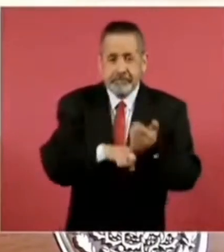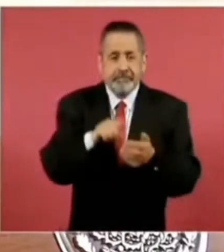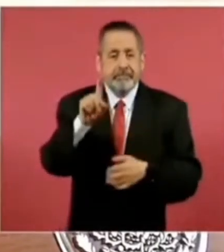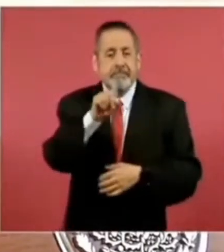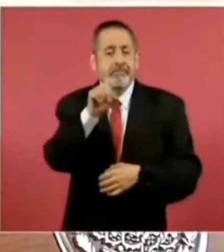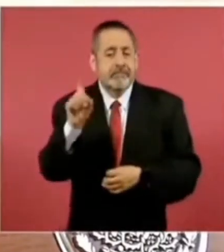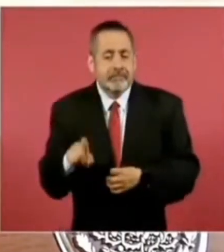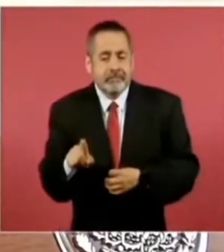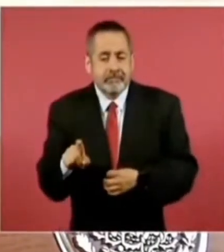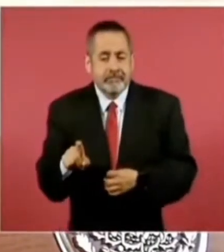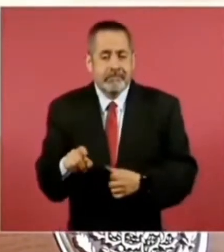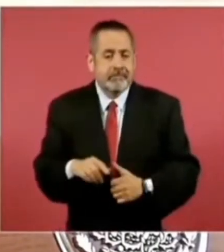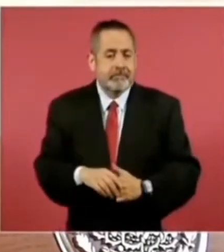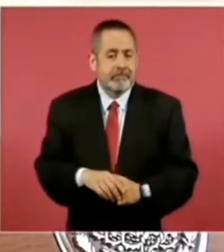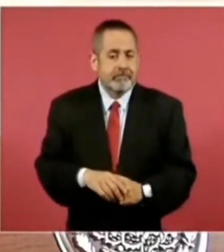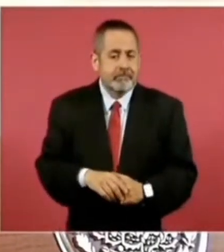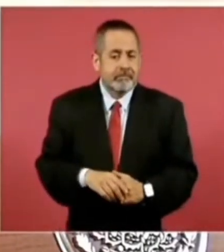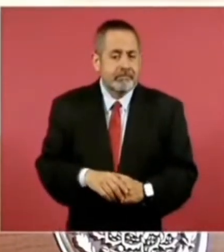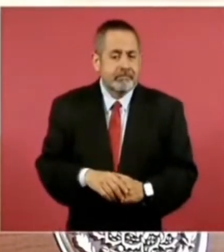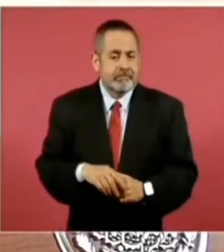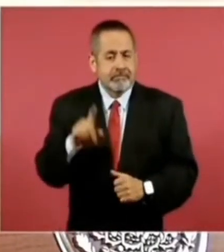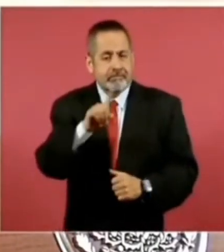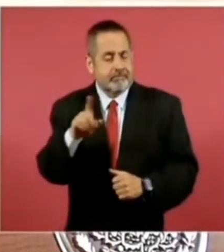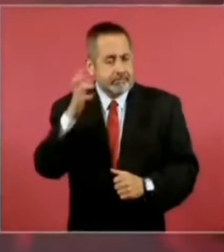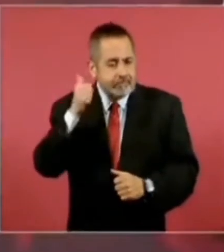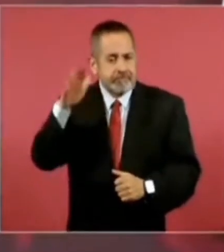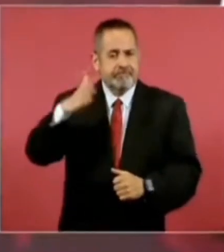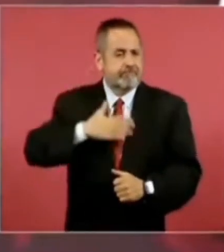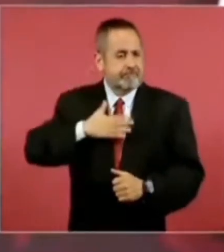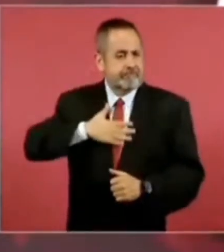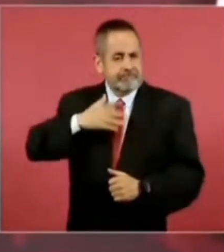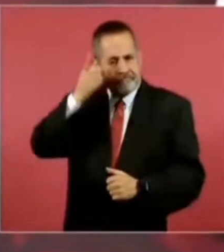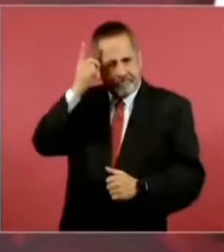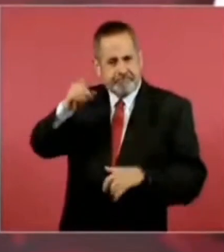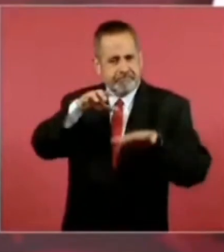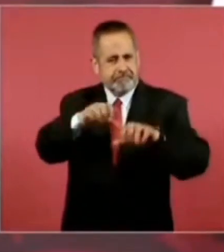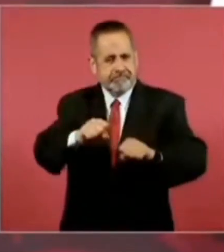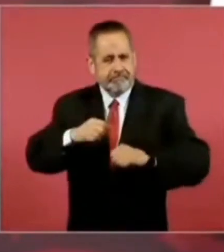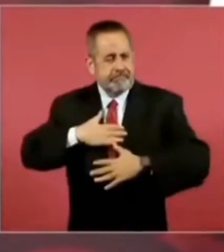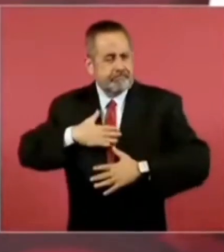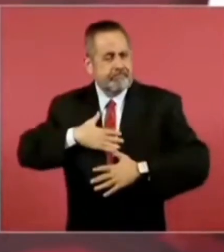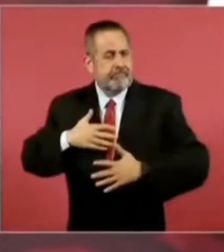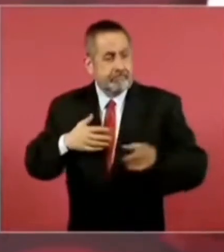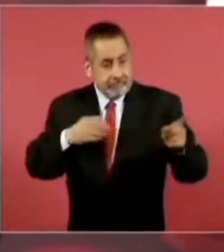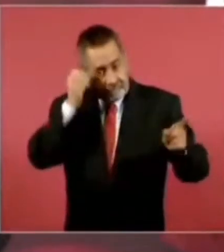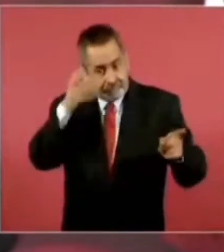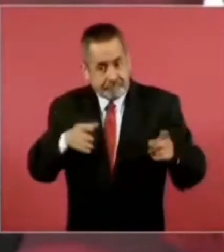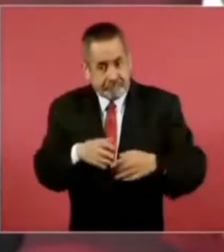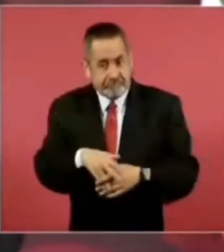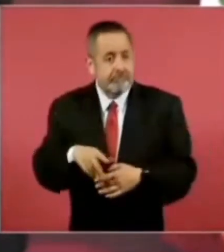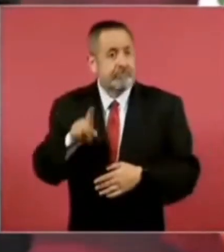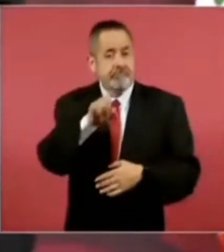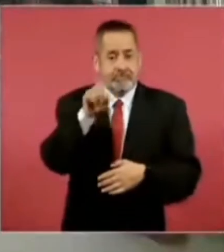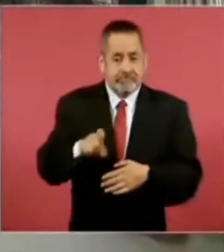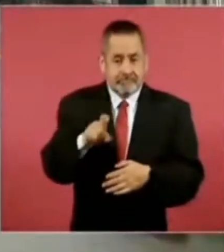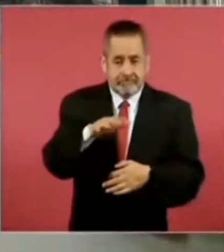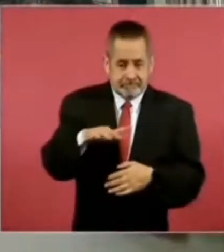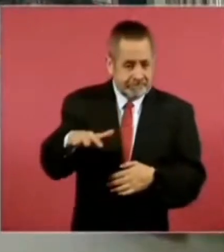pertenecía a México y que Texas está